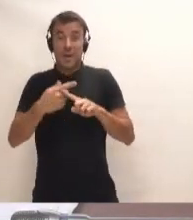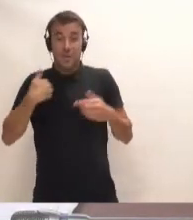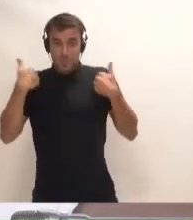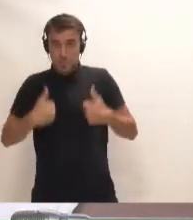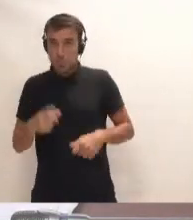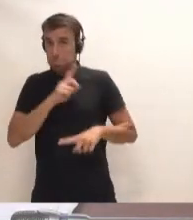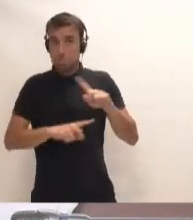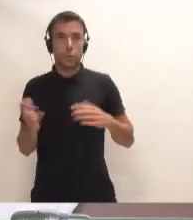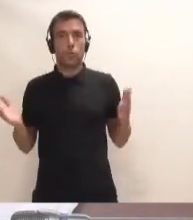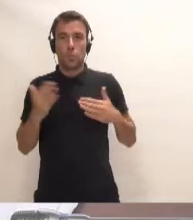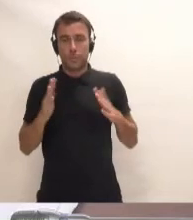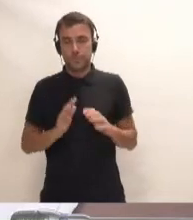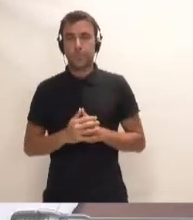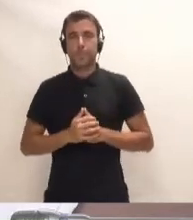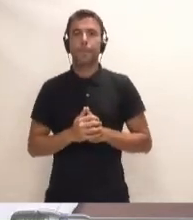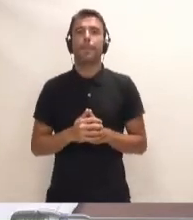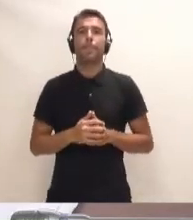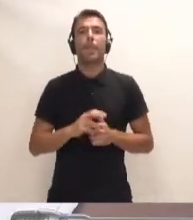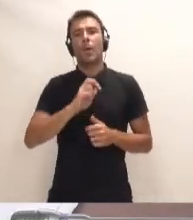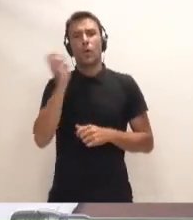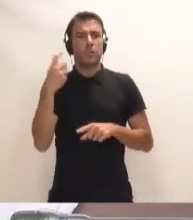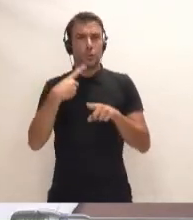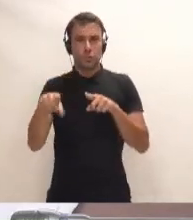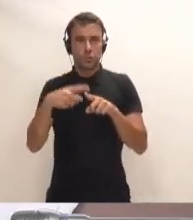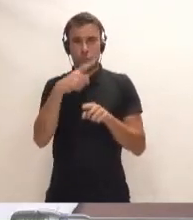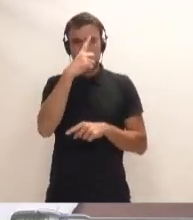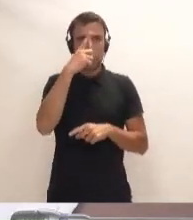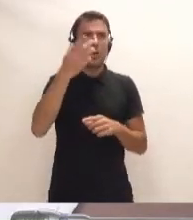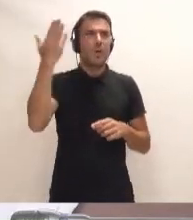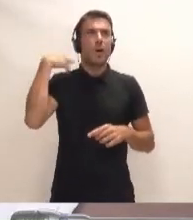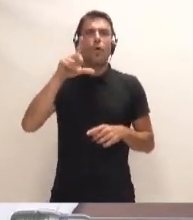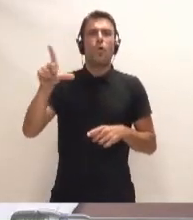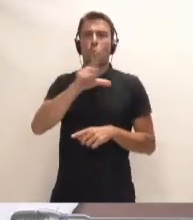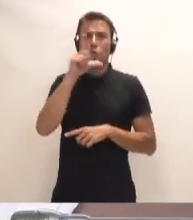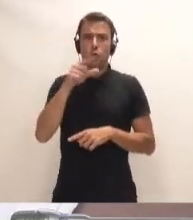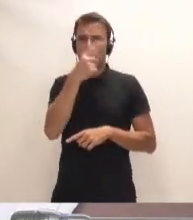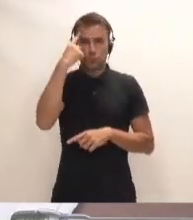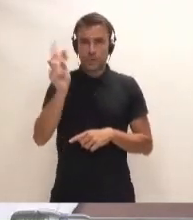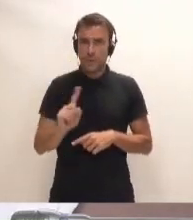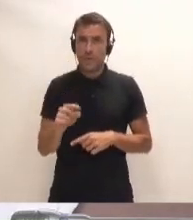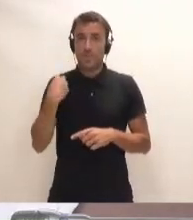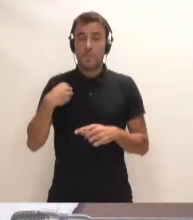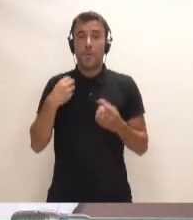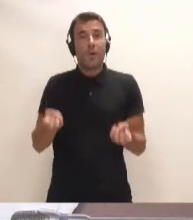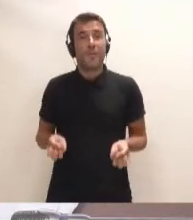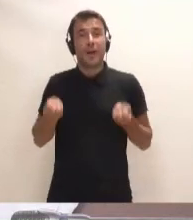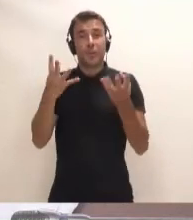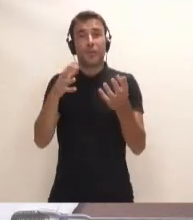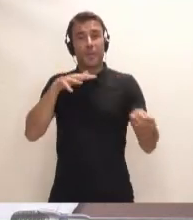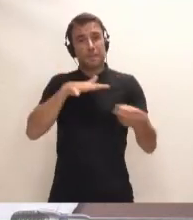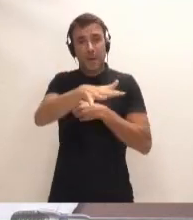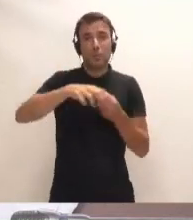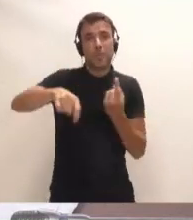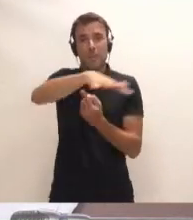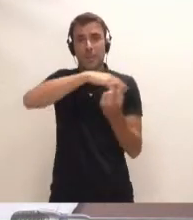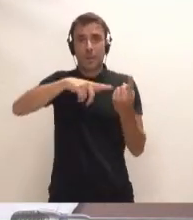Respecto a cosas que tampoco le consta, no le constaba en julio que la declaración de impacto medioambiental